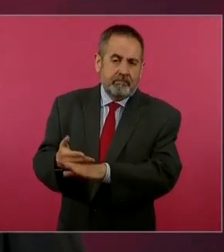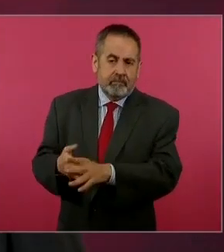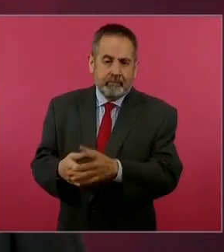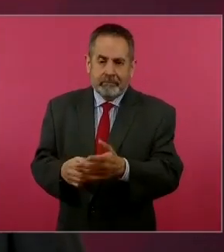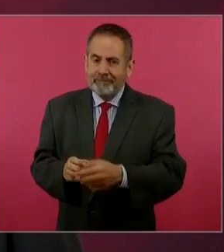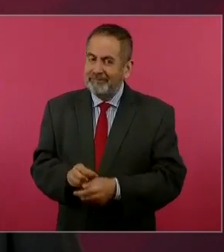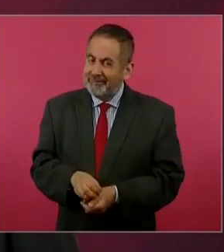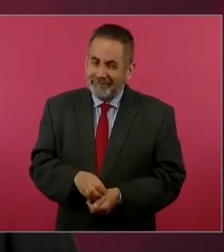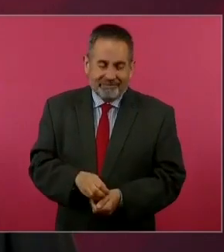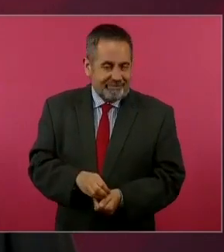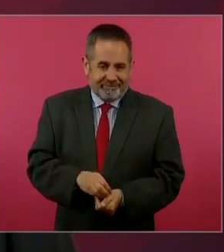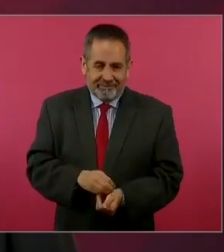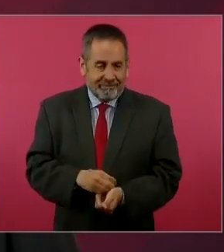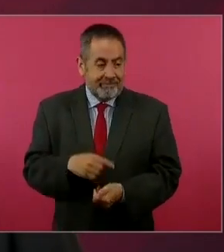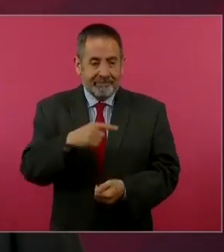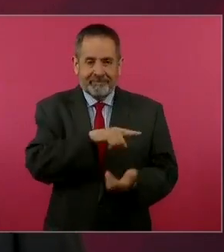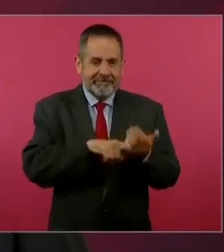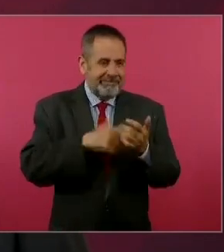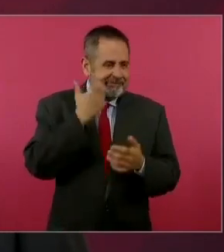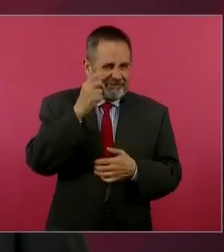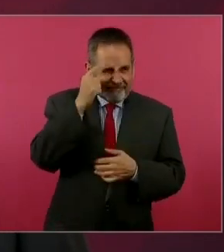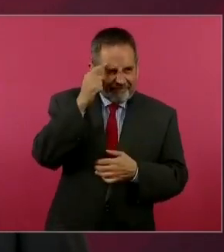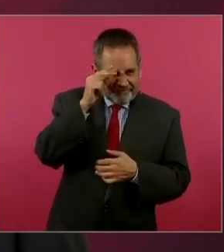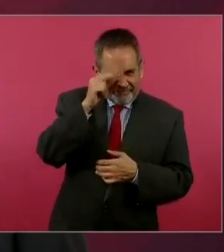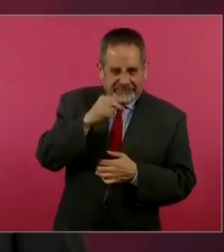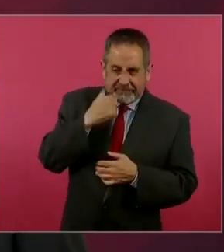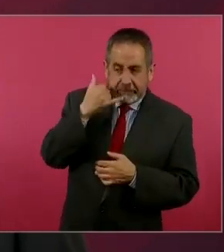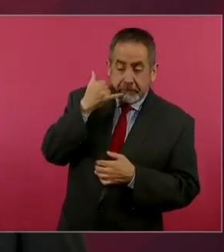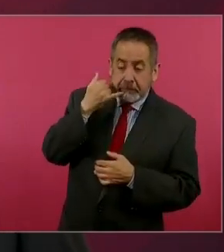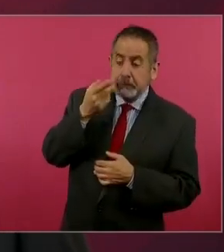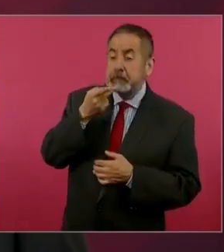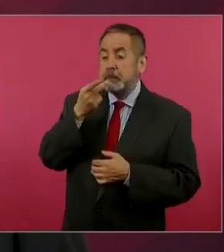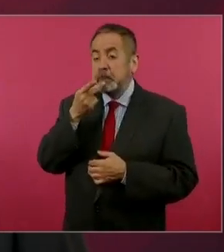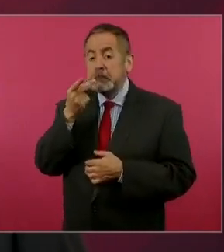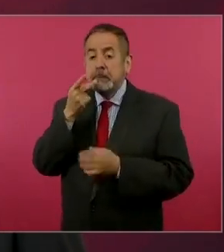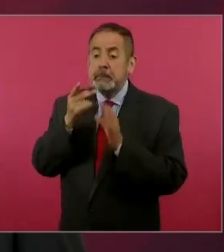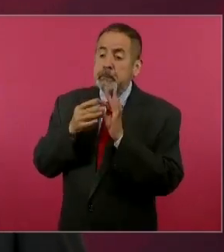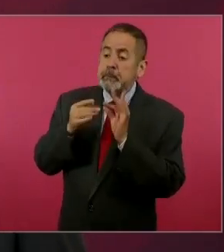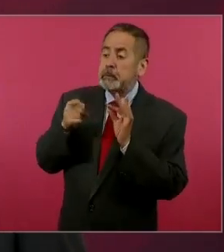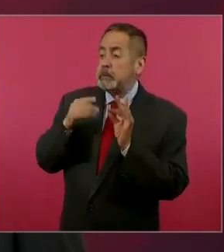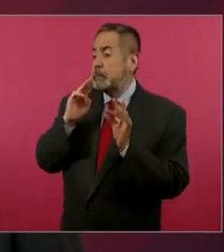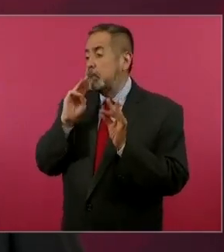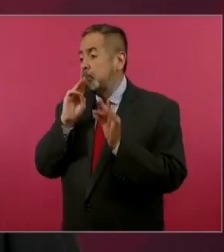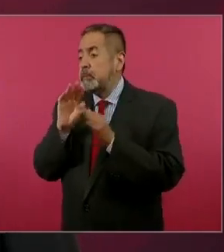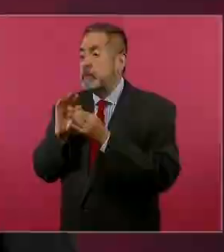o usaron en el medio el teléfono.